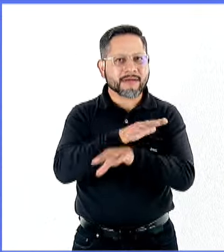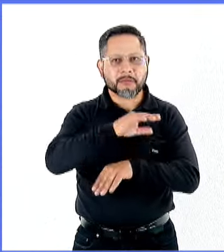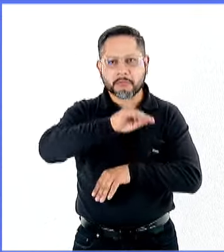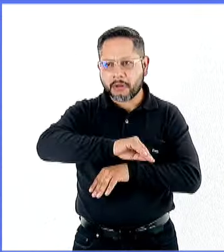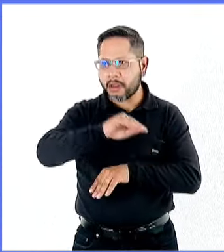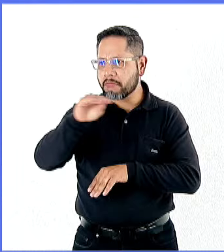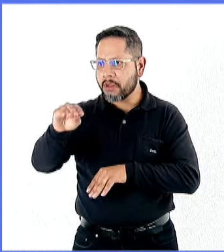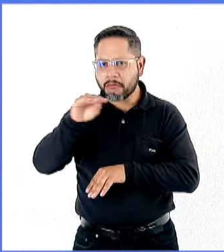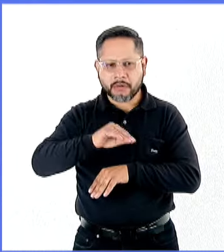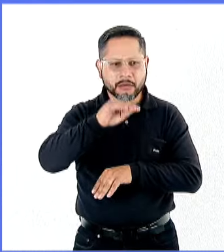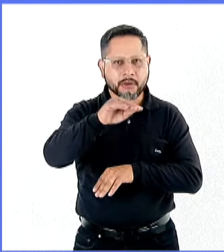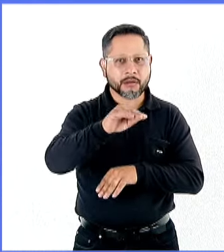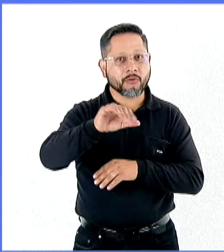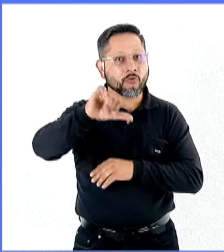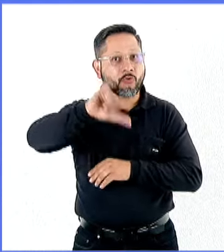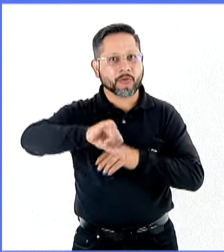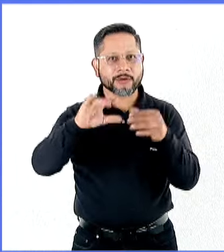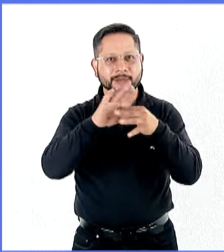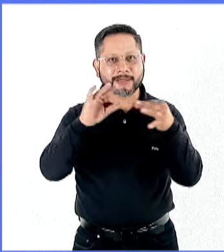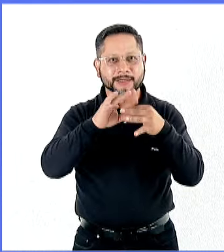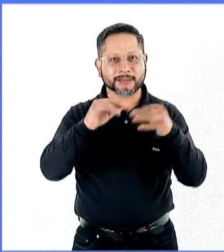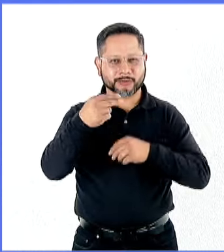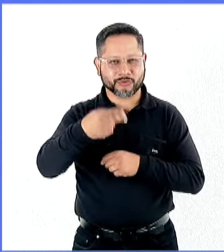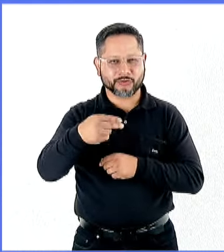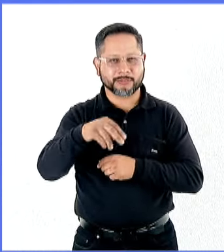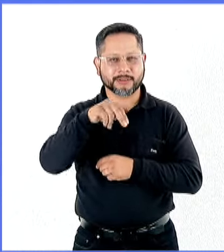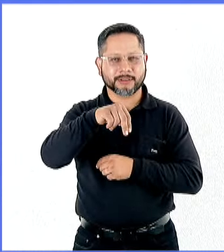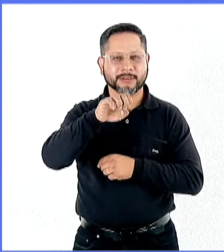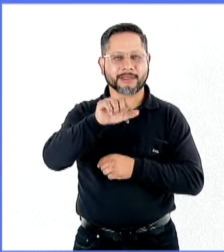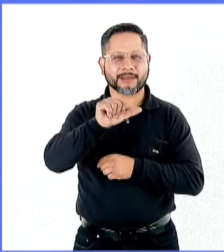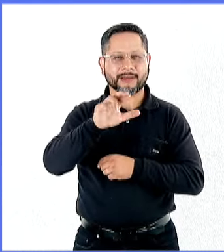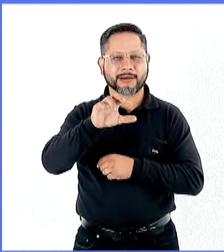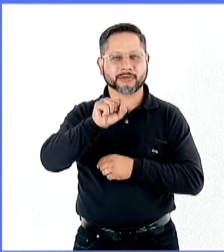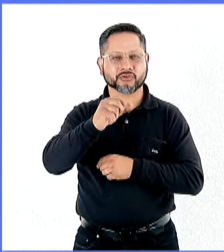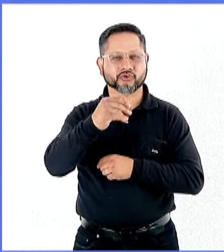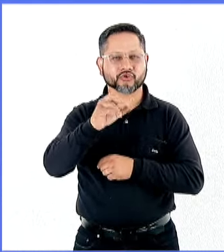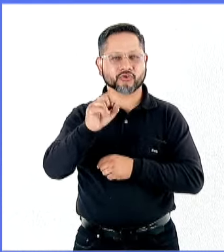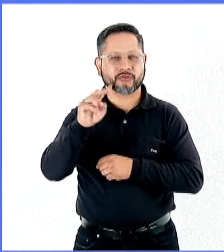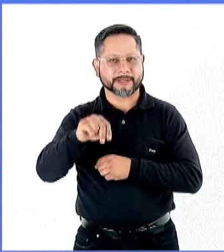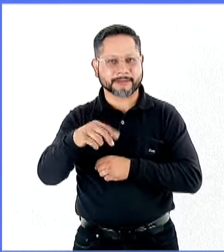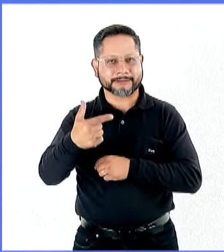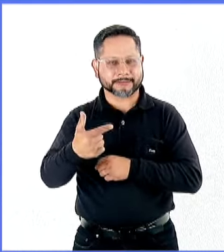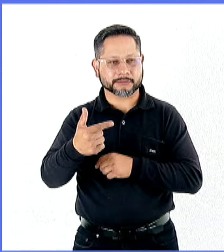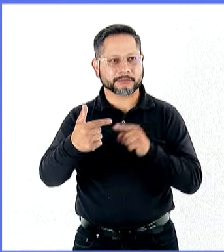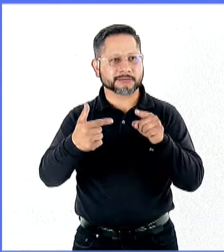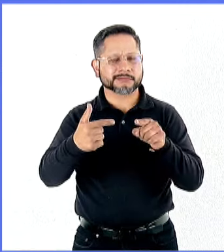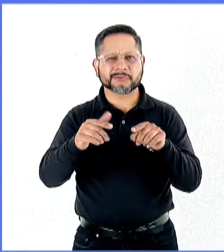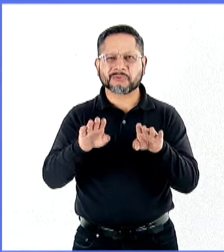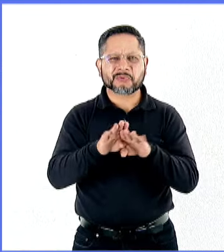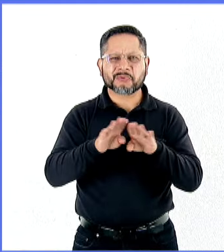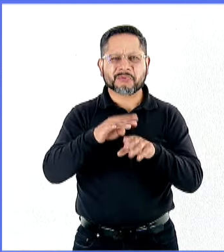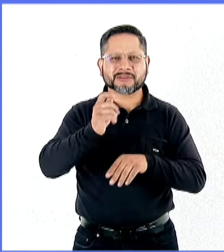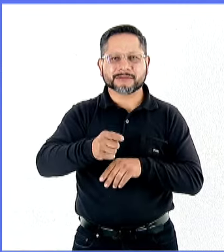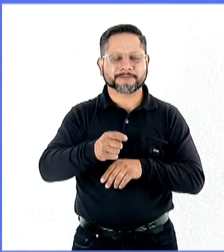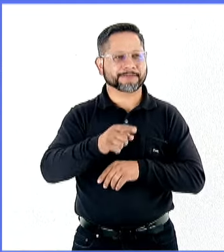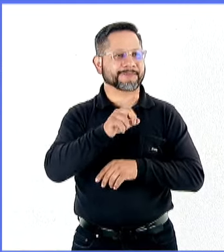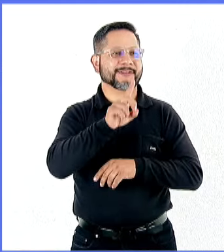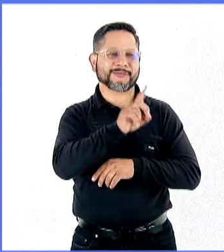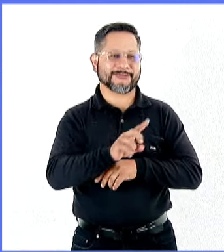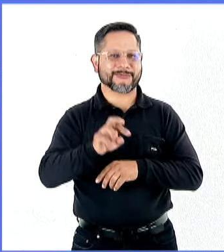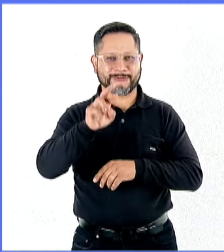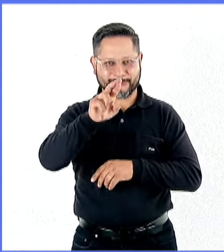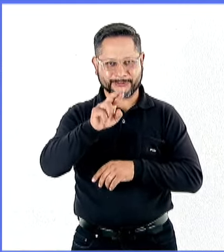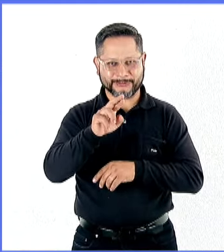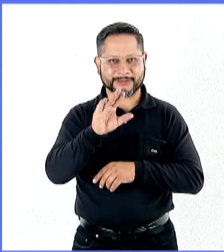y hoy conoceremos más sobre el New Shoring y cómo es que se está viviendo actualmente en nuestro país. Y para ello saludamos al doctor en Economía,